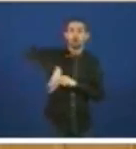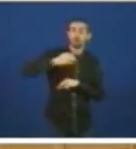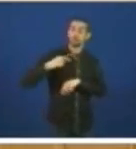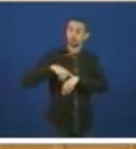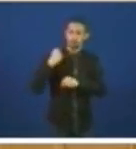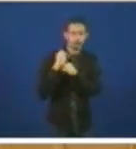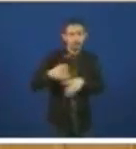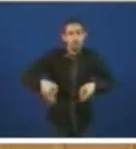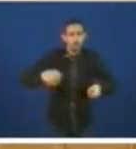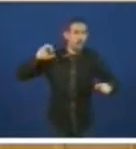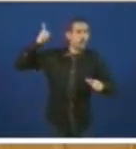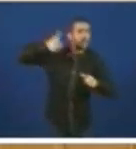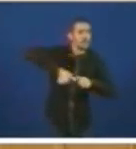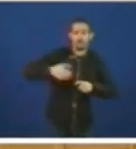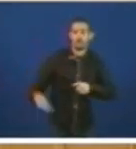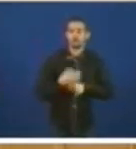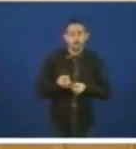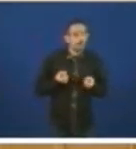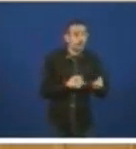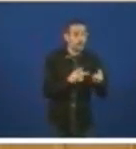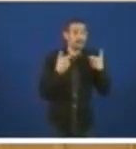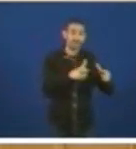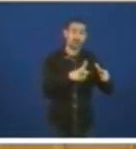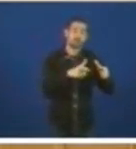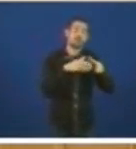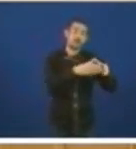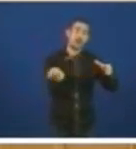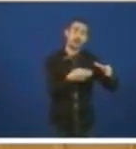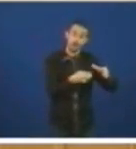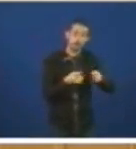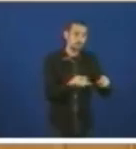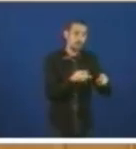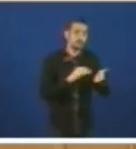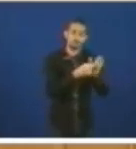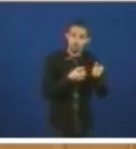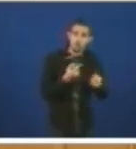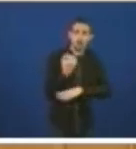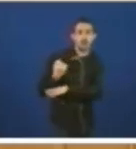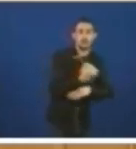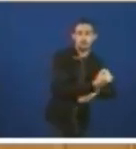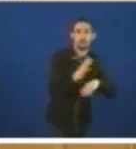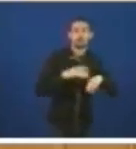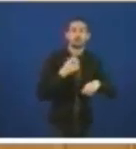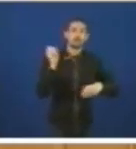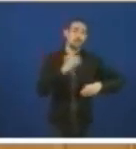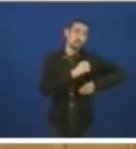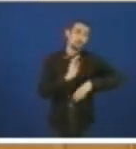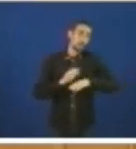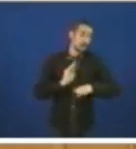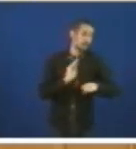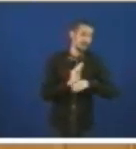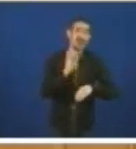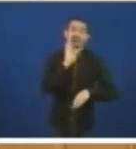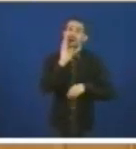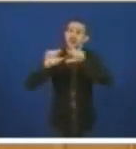como sempre ajudando ao sector naval conseguindo conseguindo cosas importantes como a reactivación do Fondo Patrimonial de Garantías de Pimar que